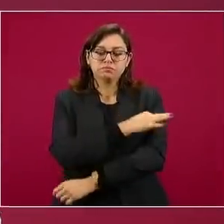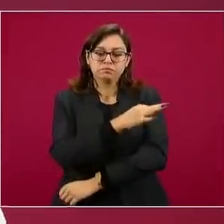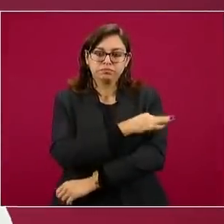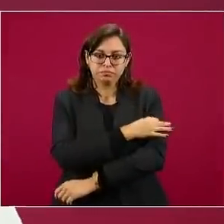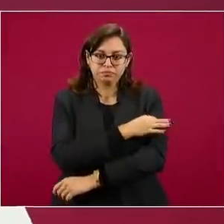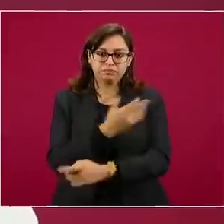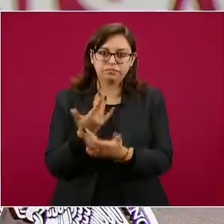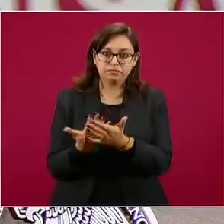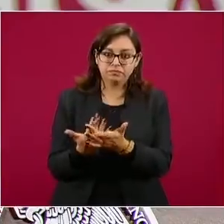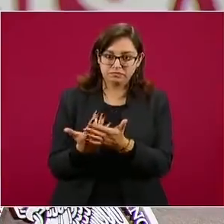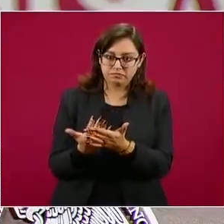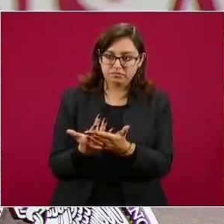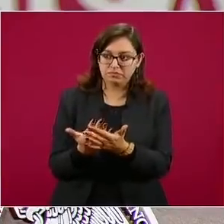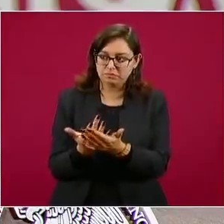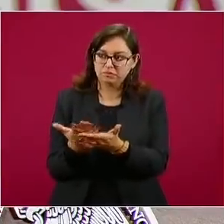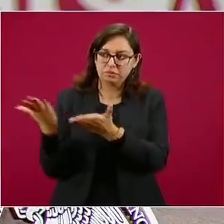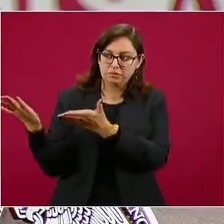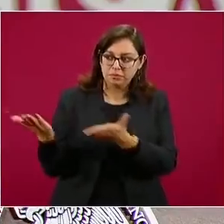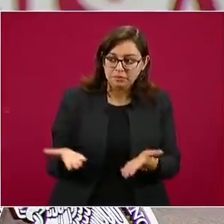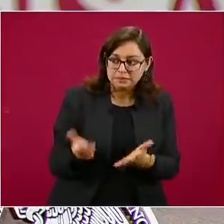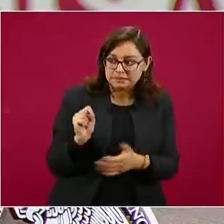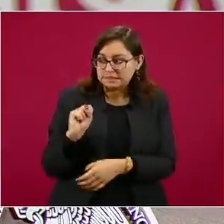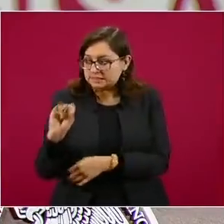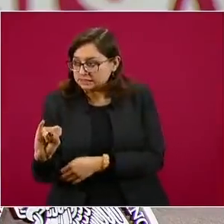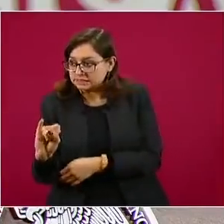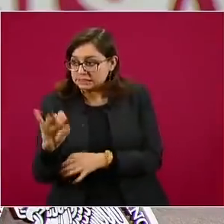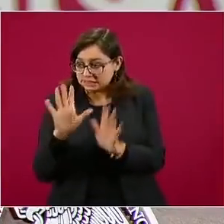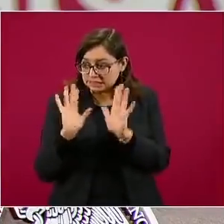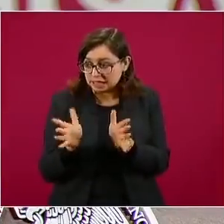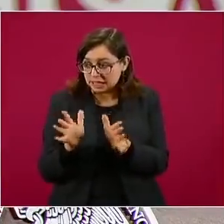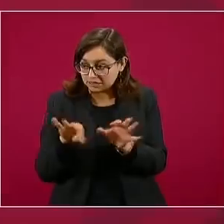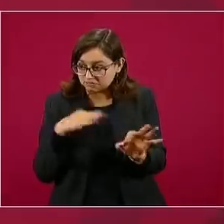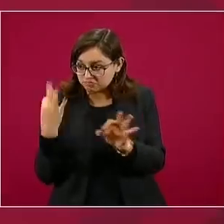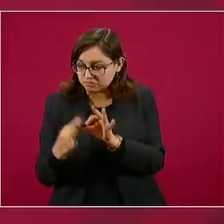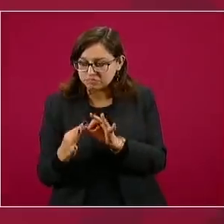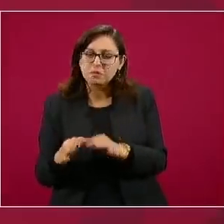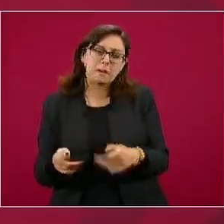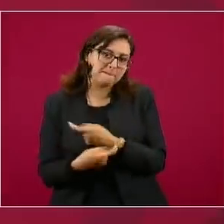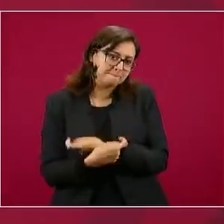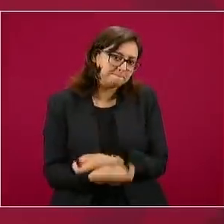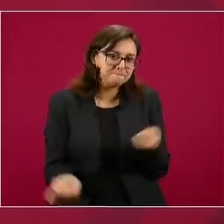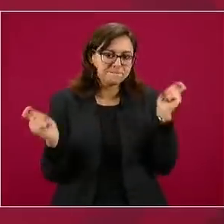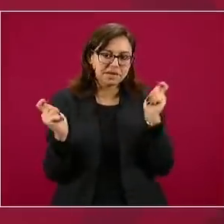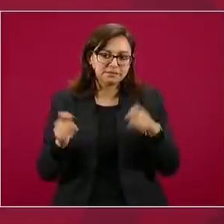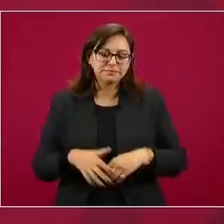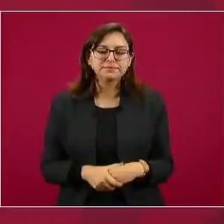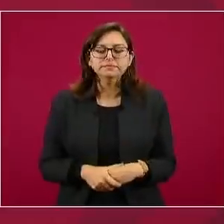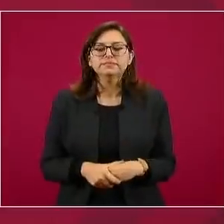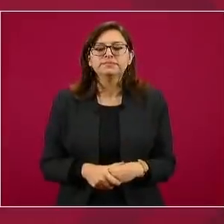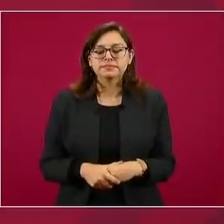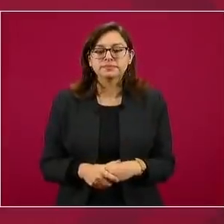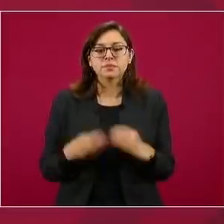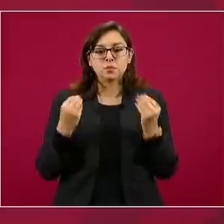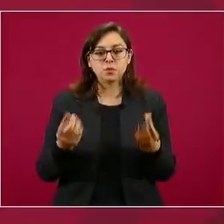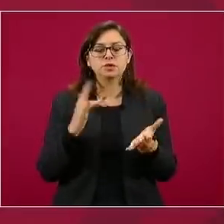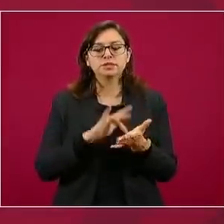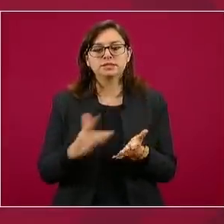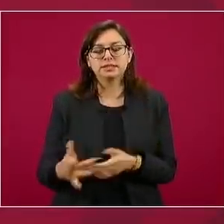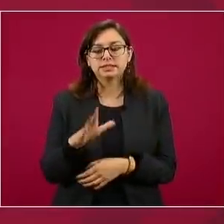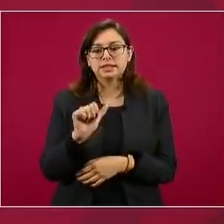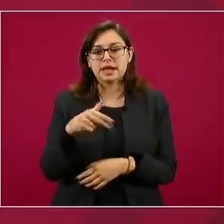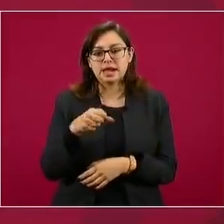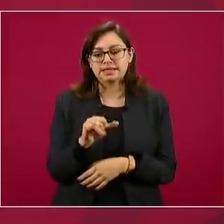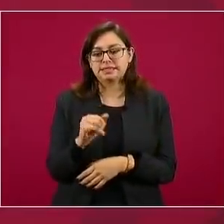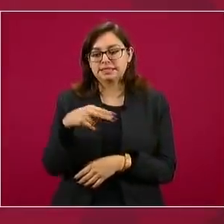en caso de que esta vacuna muestre su seguridad y su eficacia. Estamos muy agradecidos con la empresa CanSino,